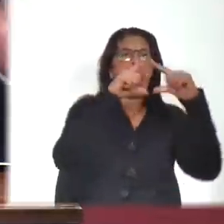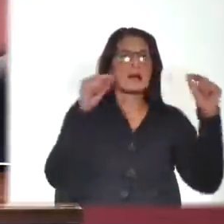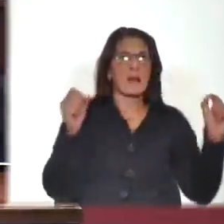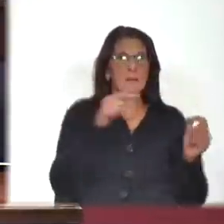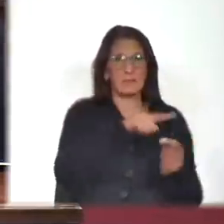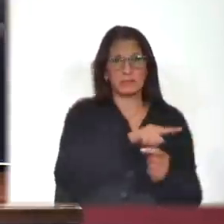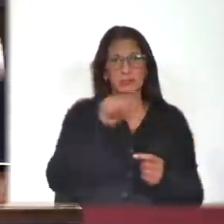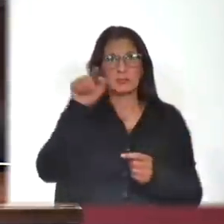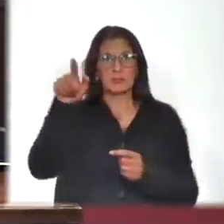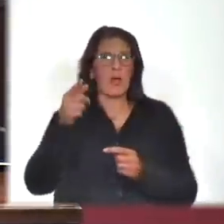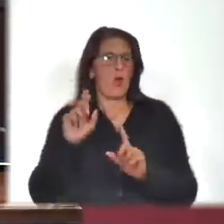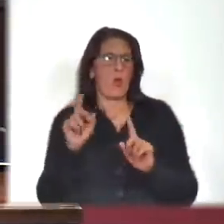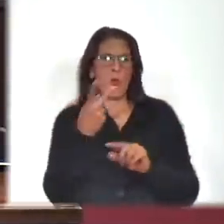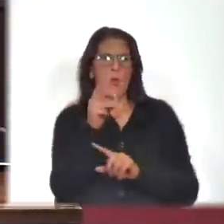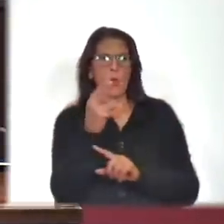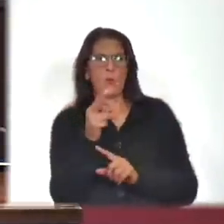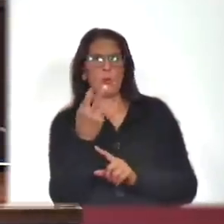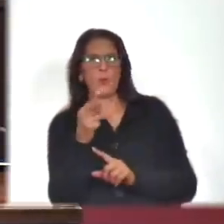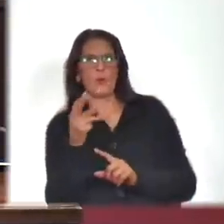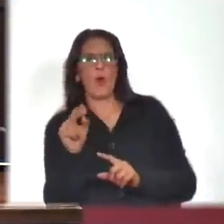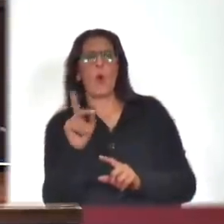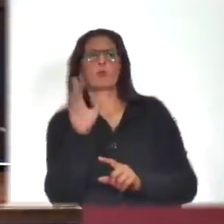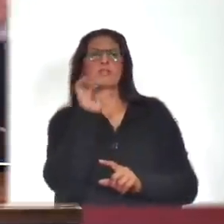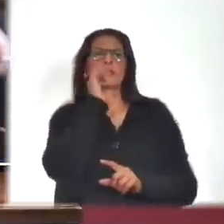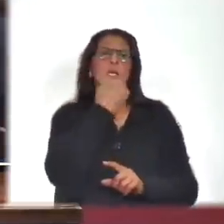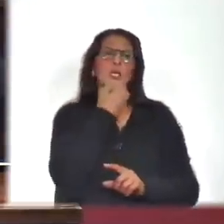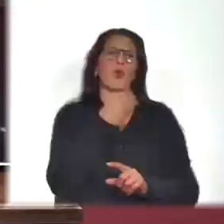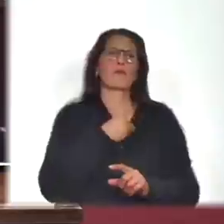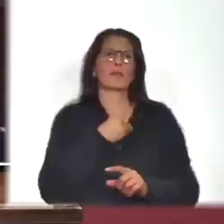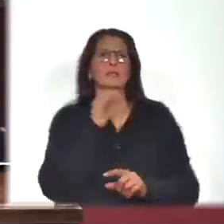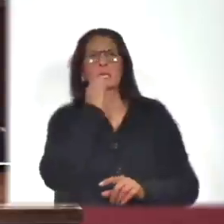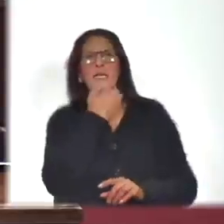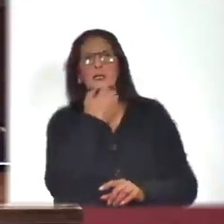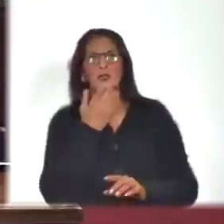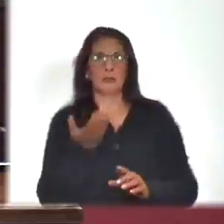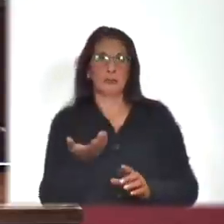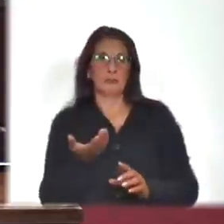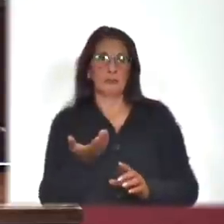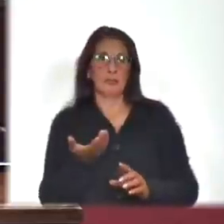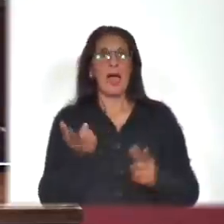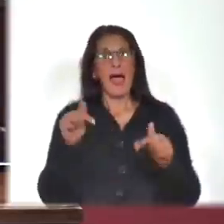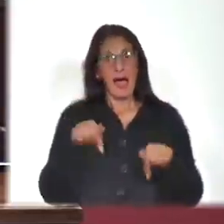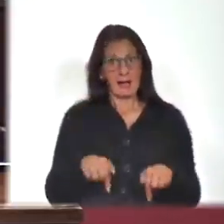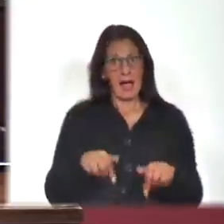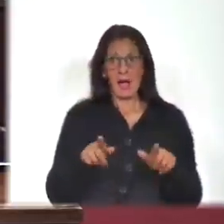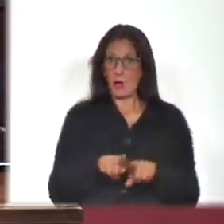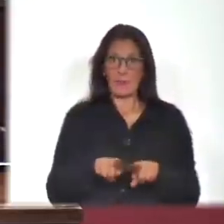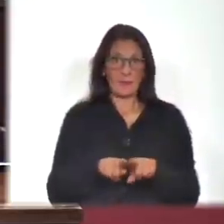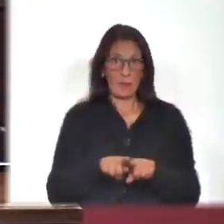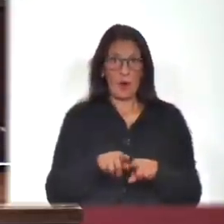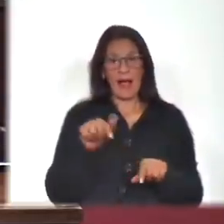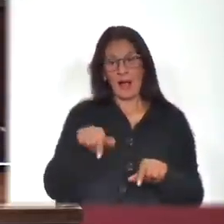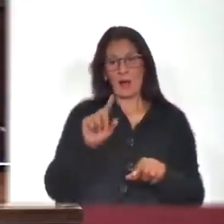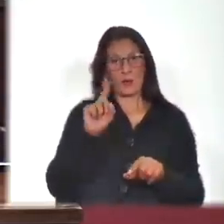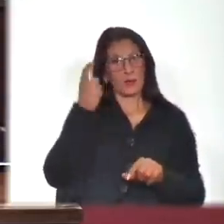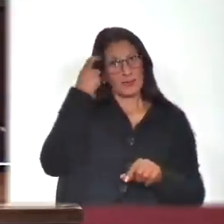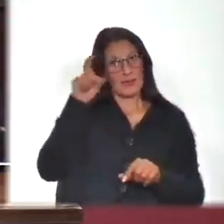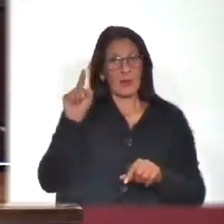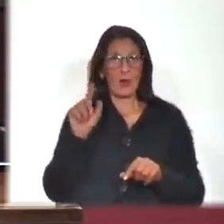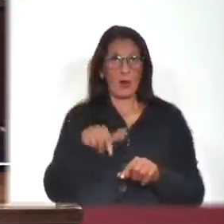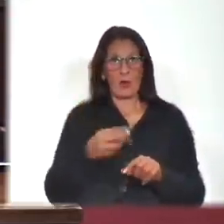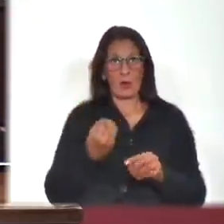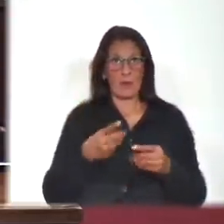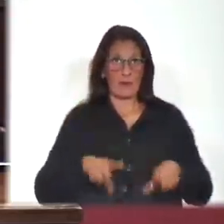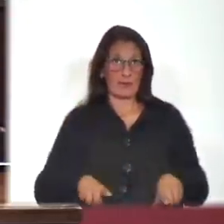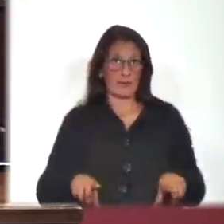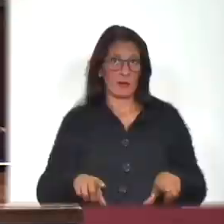eso, se nos oponía la excepción de confidencialidad o de reserva según los casos. Y acá existe eso, no fue creado por el Ministerio para este asunto,